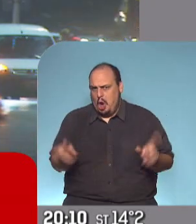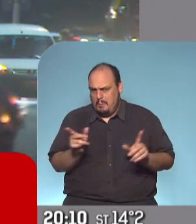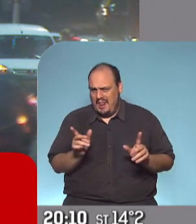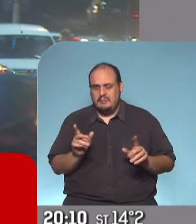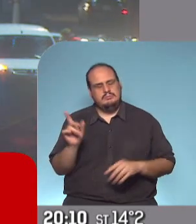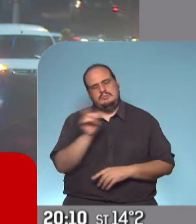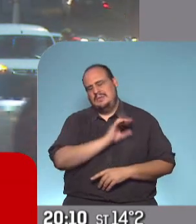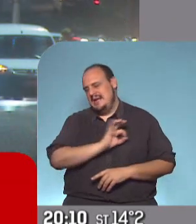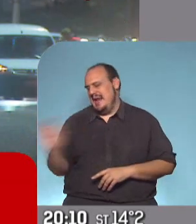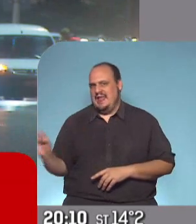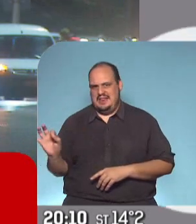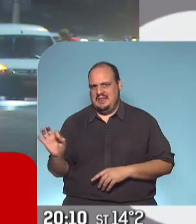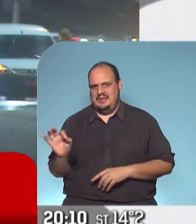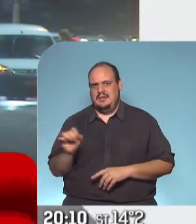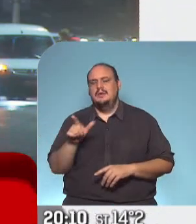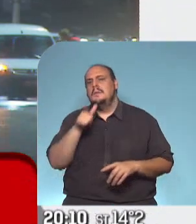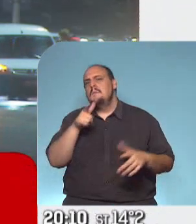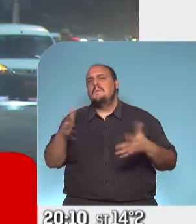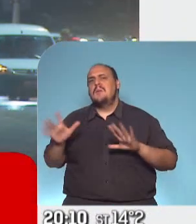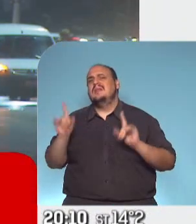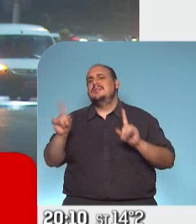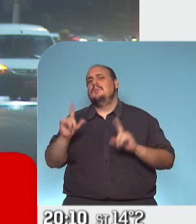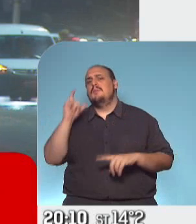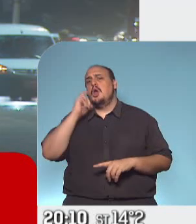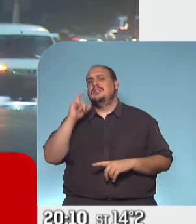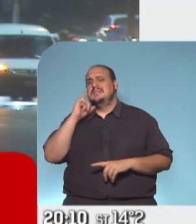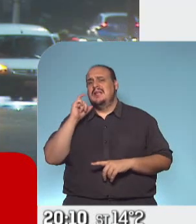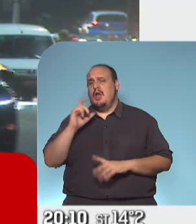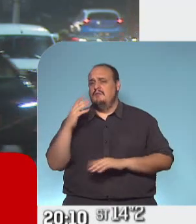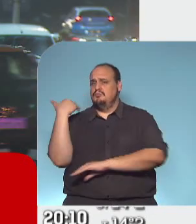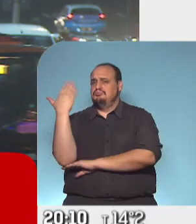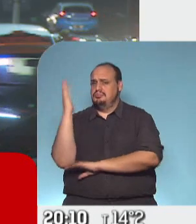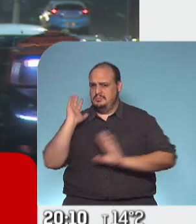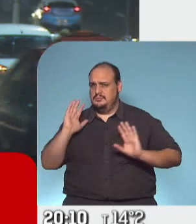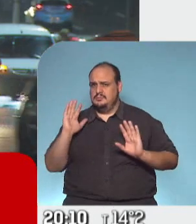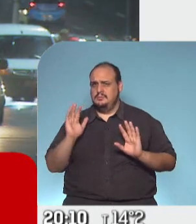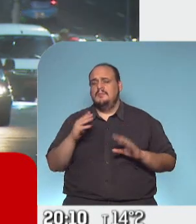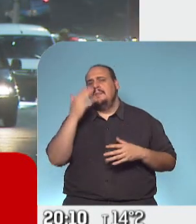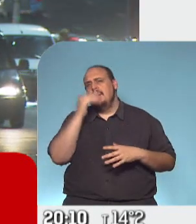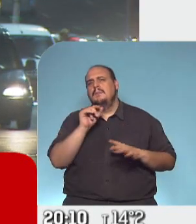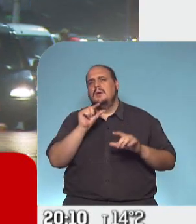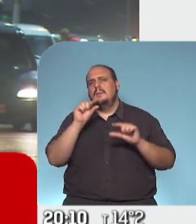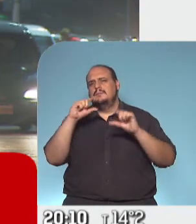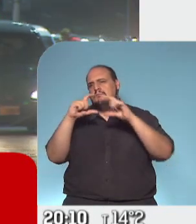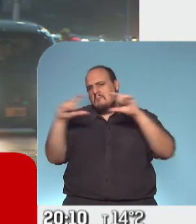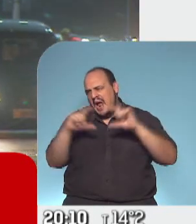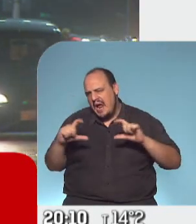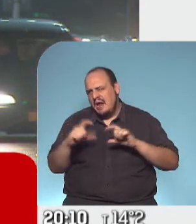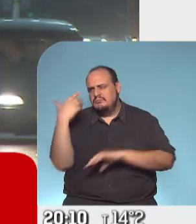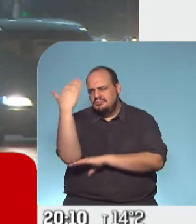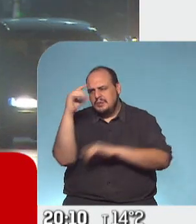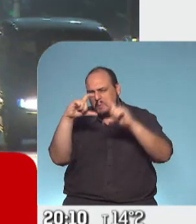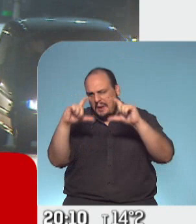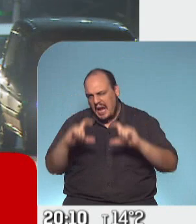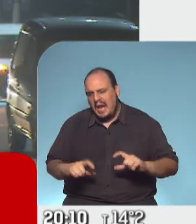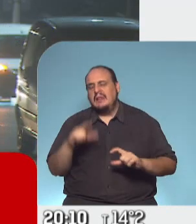Así arrancó, similar al discurso de Axel Kicillof. Después vamos a ir desgranando cada parte de la conferencia,